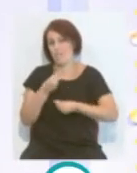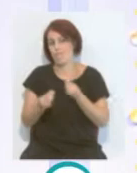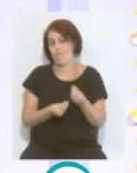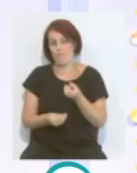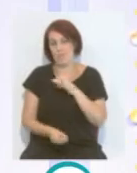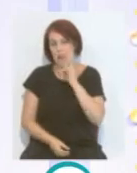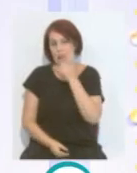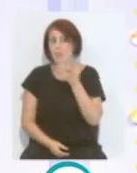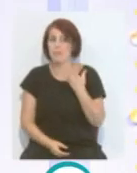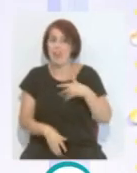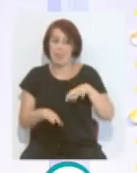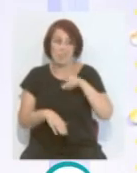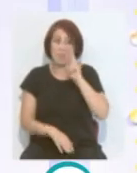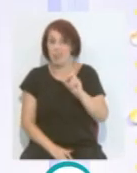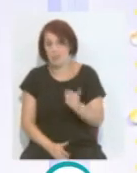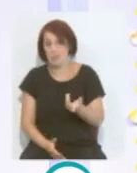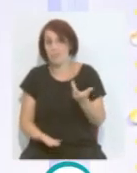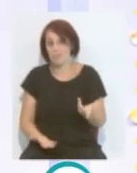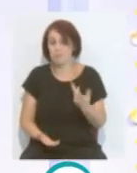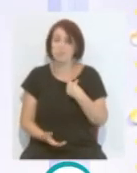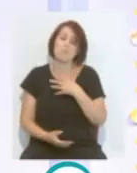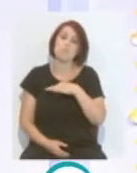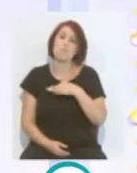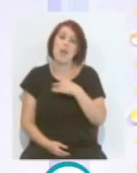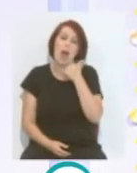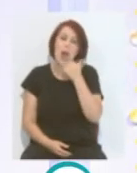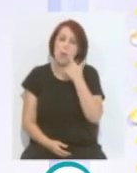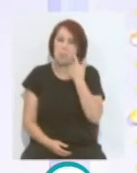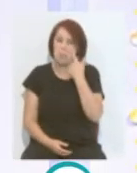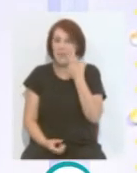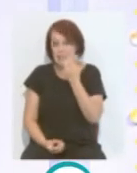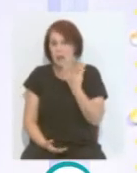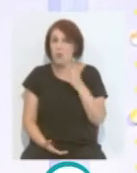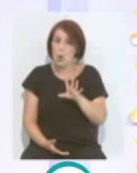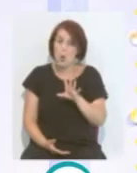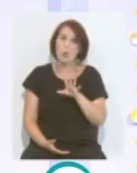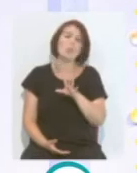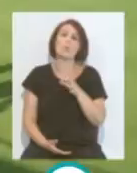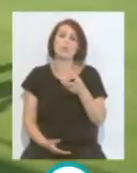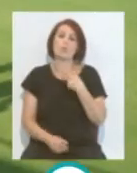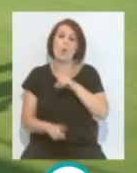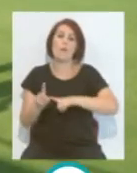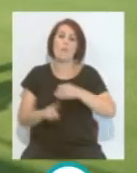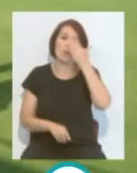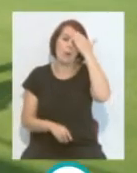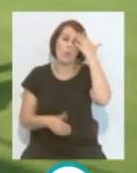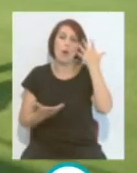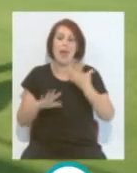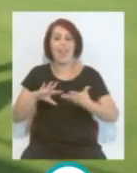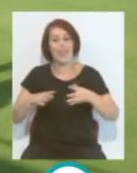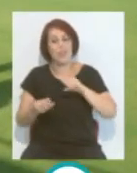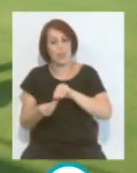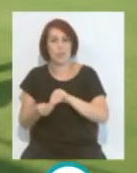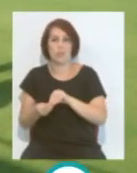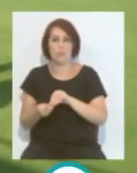en el Cádiz no le veremos, por lo tanto, positivamente se puede ver por ahí. Pero sí que creo que su mayor hándicap es la adaptabilidad, la